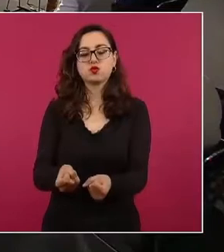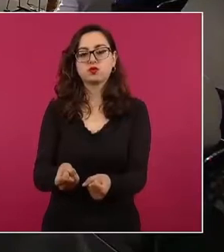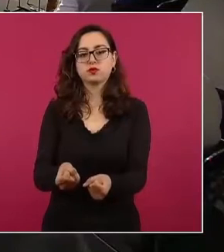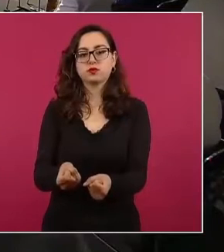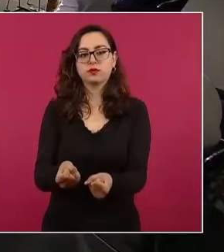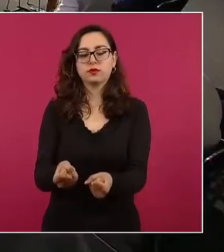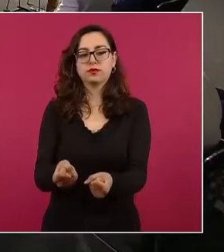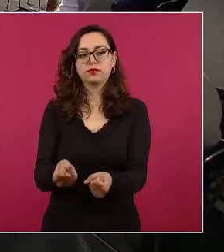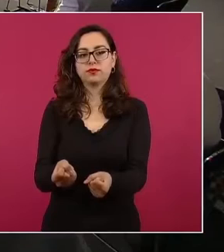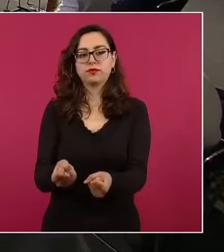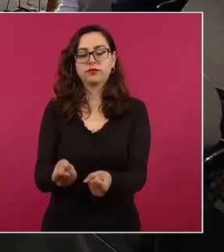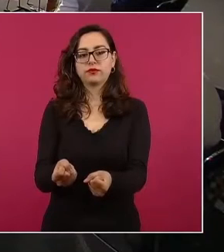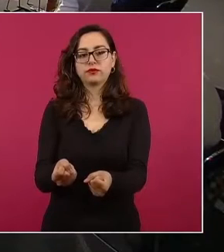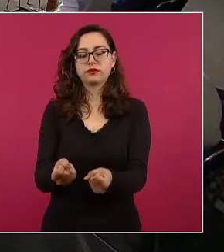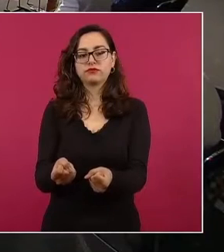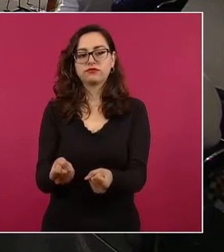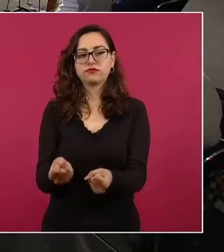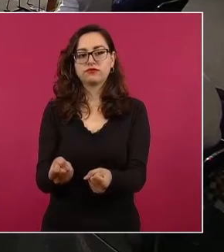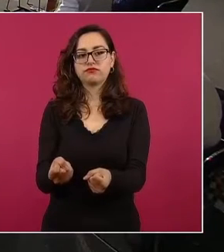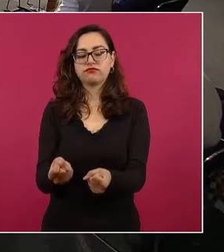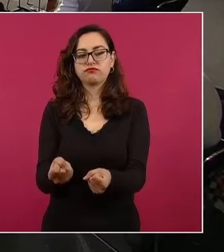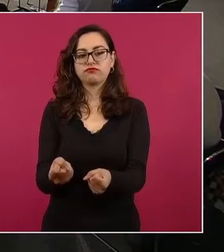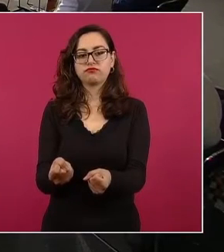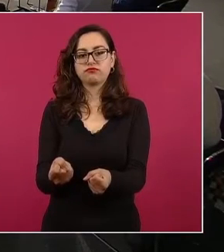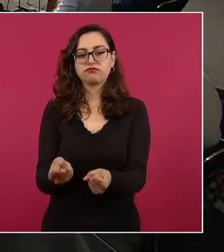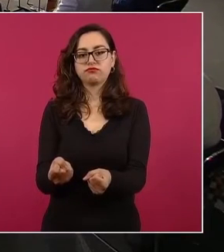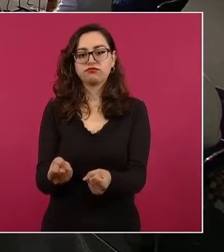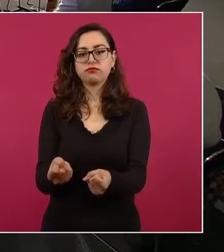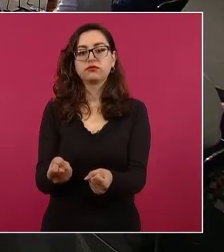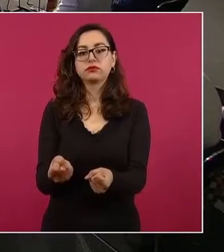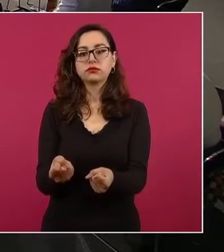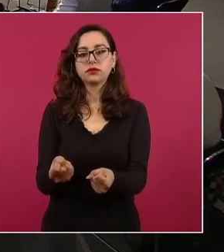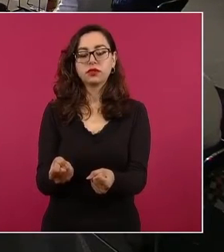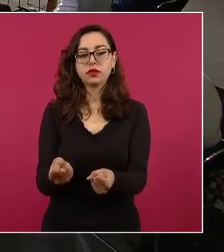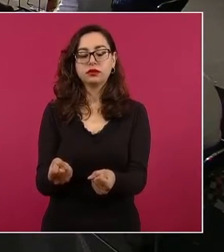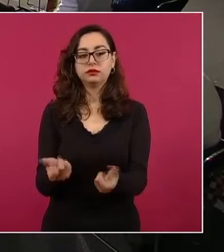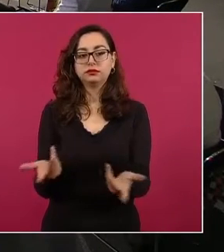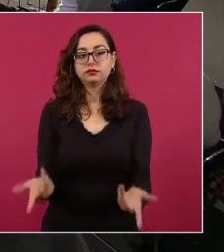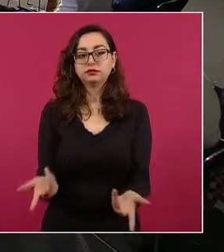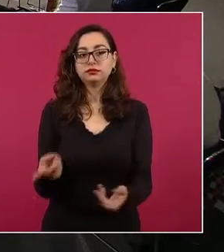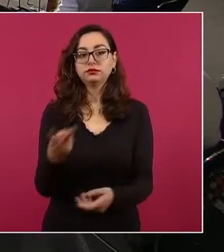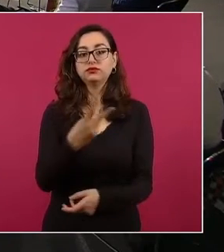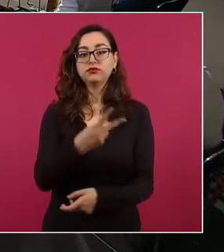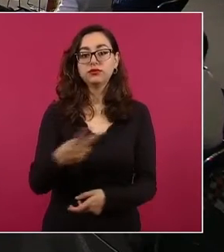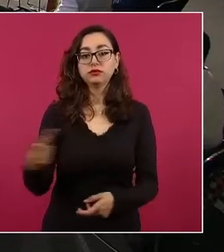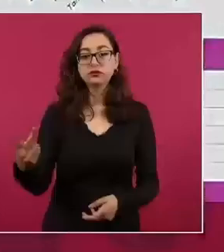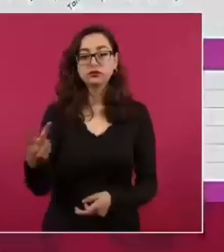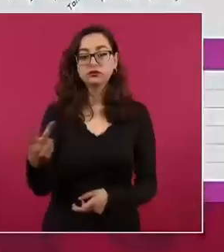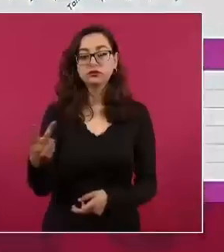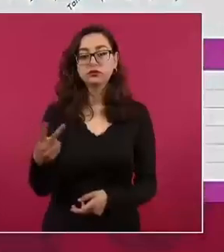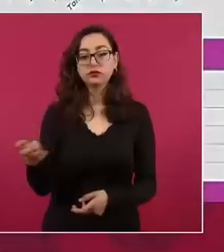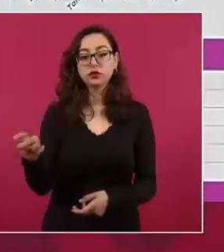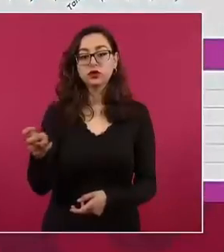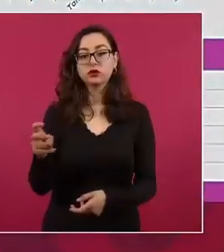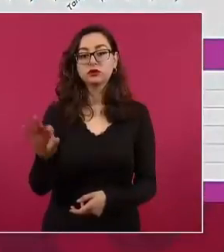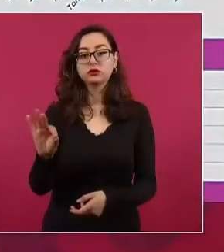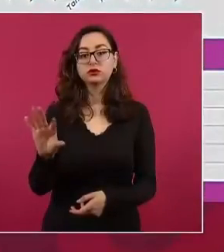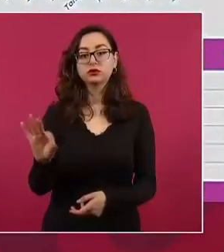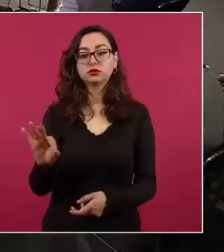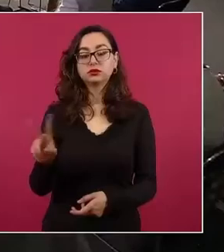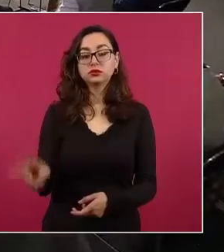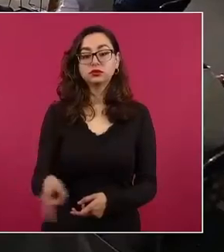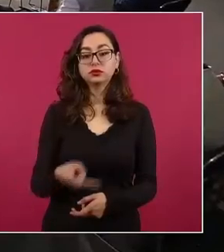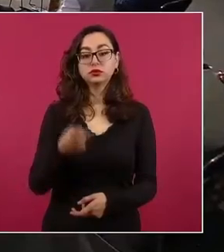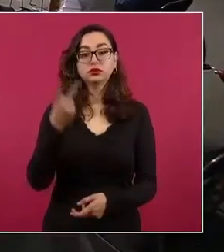porque son 242, pero van a